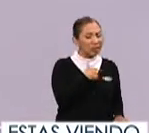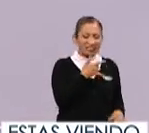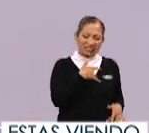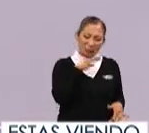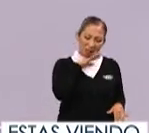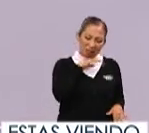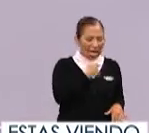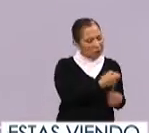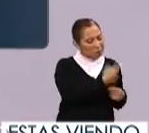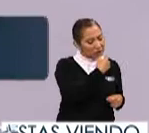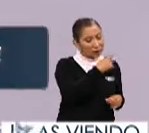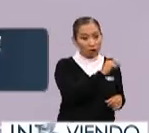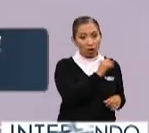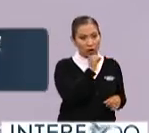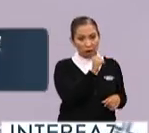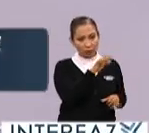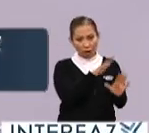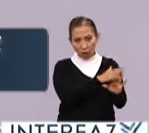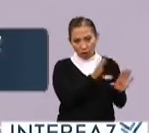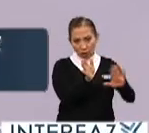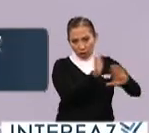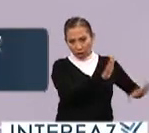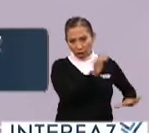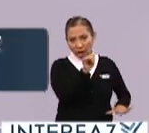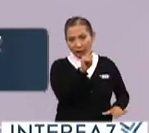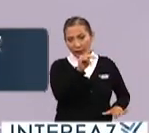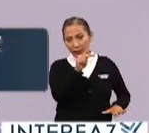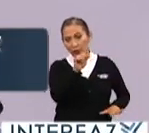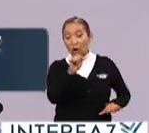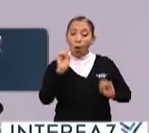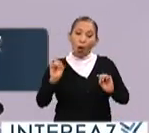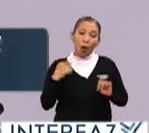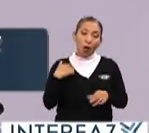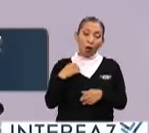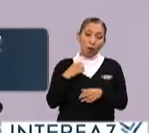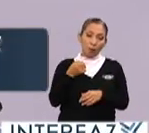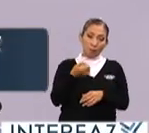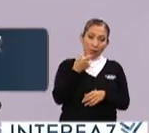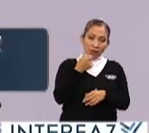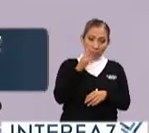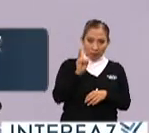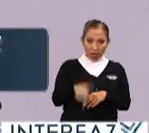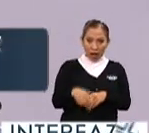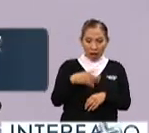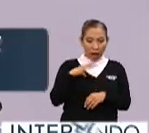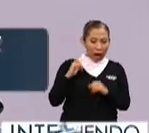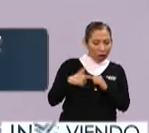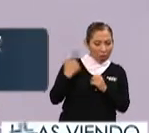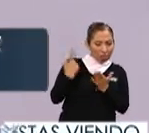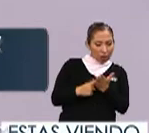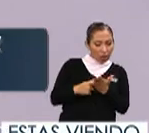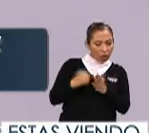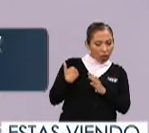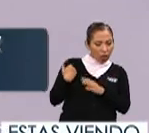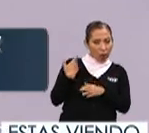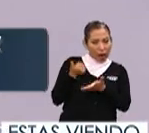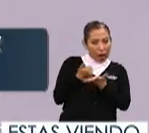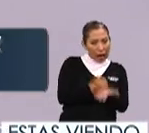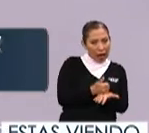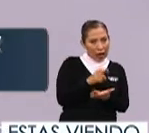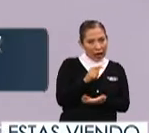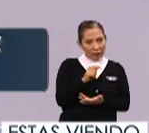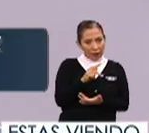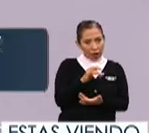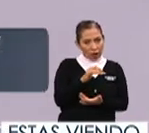ser medicinas que no tengan nada que ver con los antibióticos o medicinas realmente que tienen algún poder antibiótico